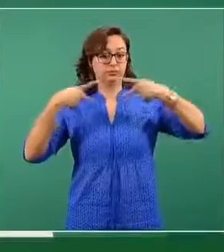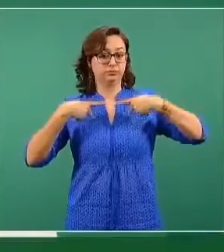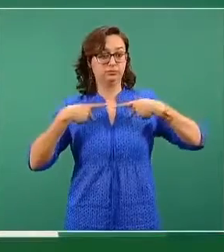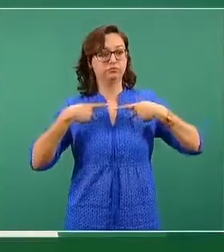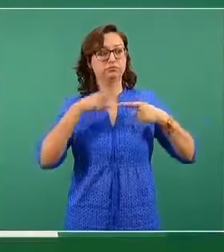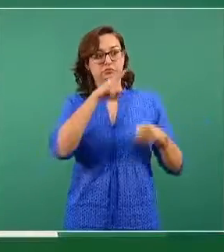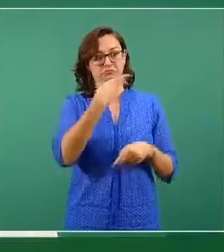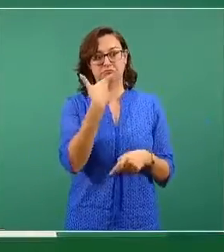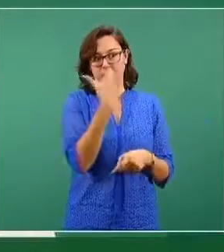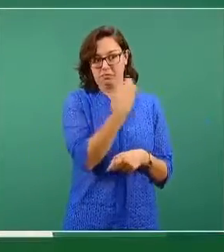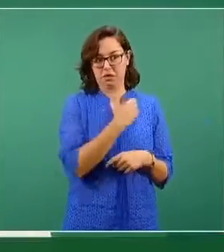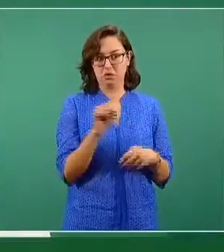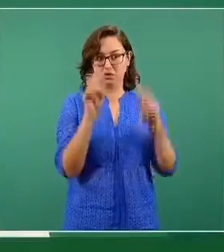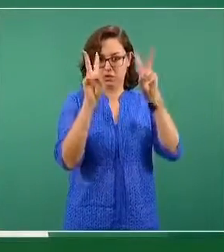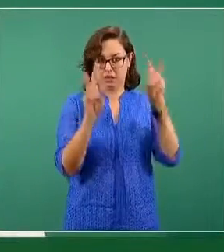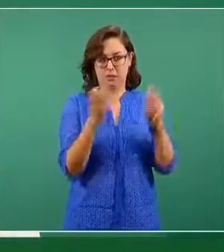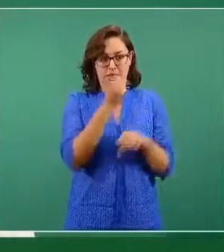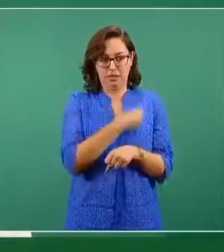en el tema.